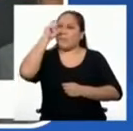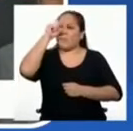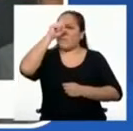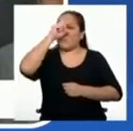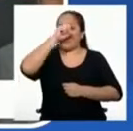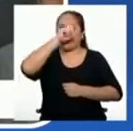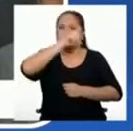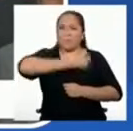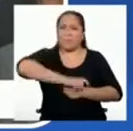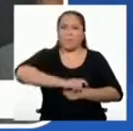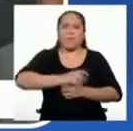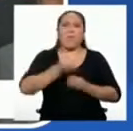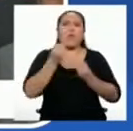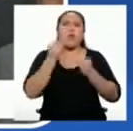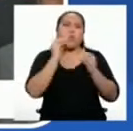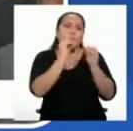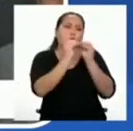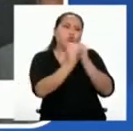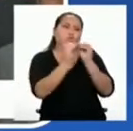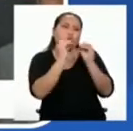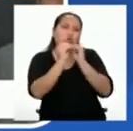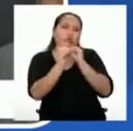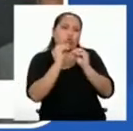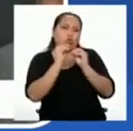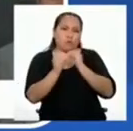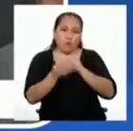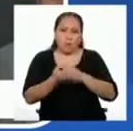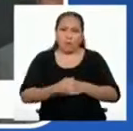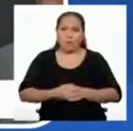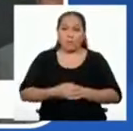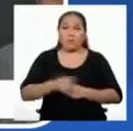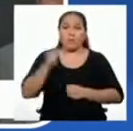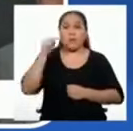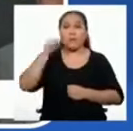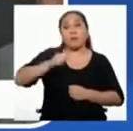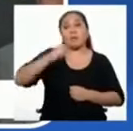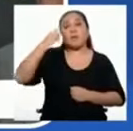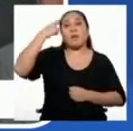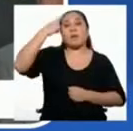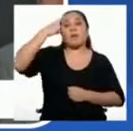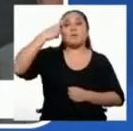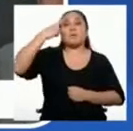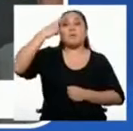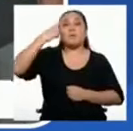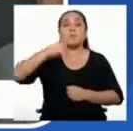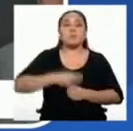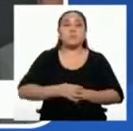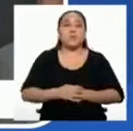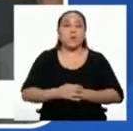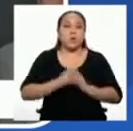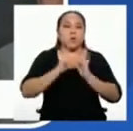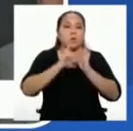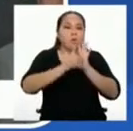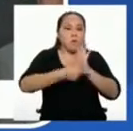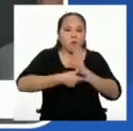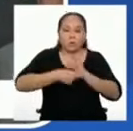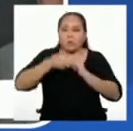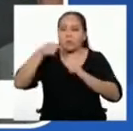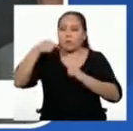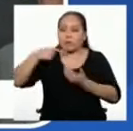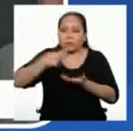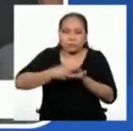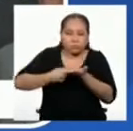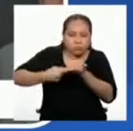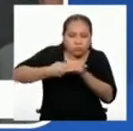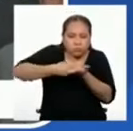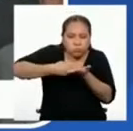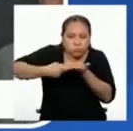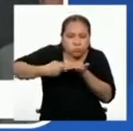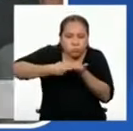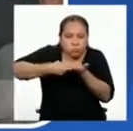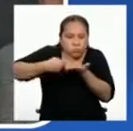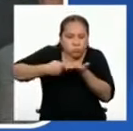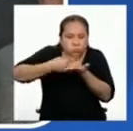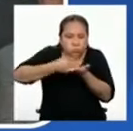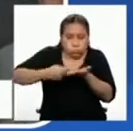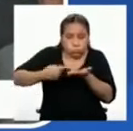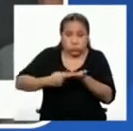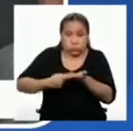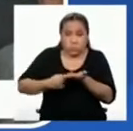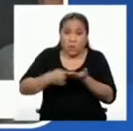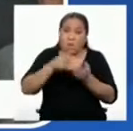enfrentarlo. Es por ello, luego de hacer una evaluación seria y responsable